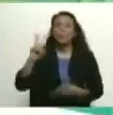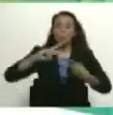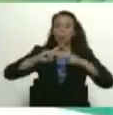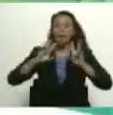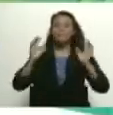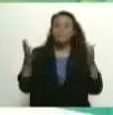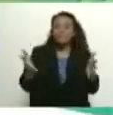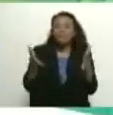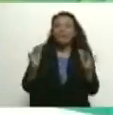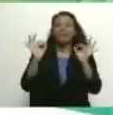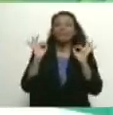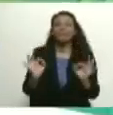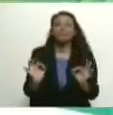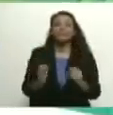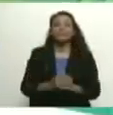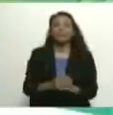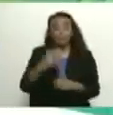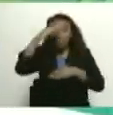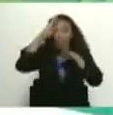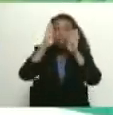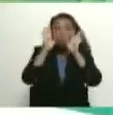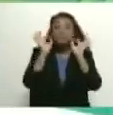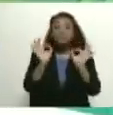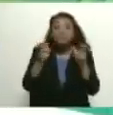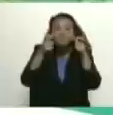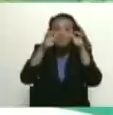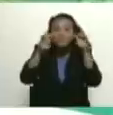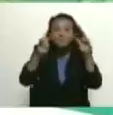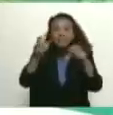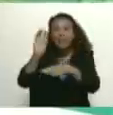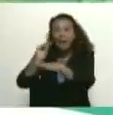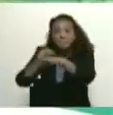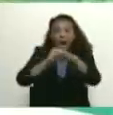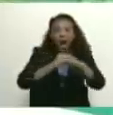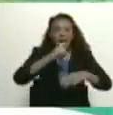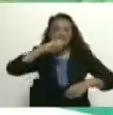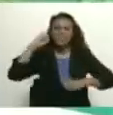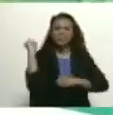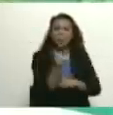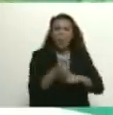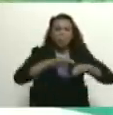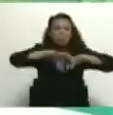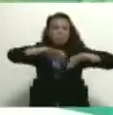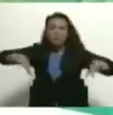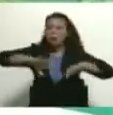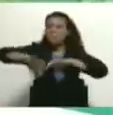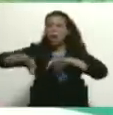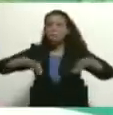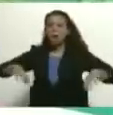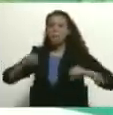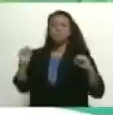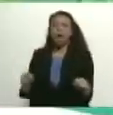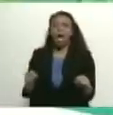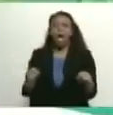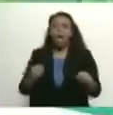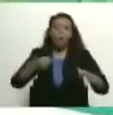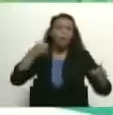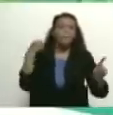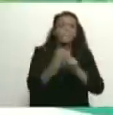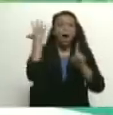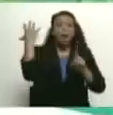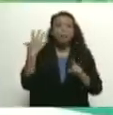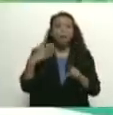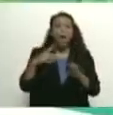Pero vamos a atender los llamados al odio, el divisionismo. Y este llamado al golpe de Estado y a la